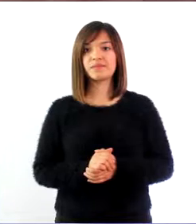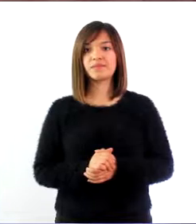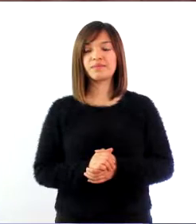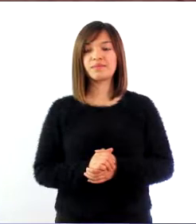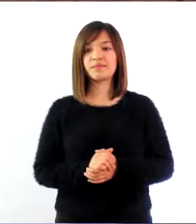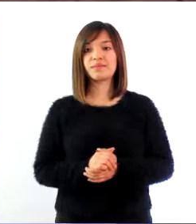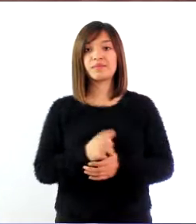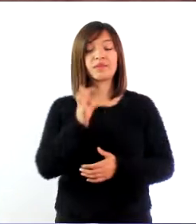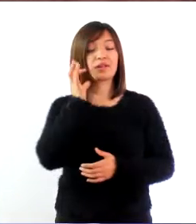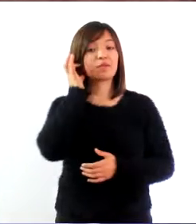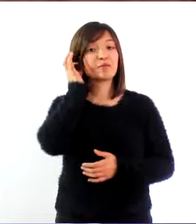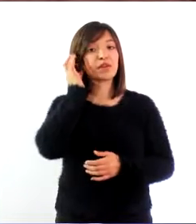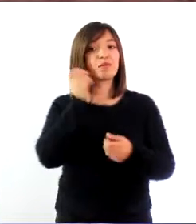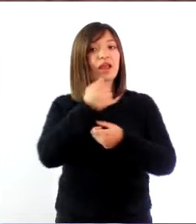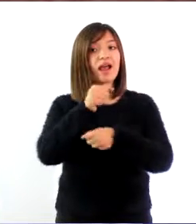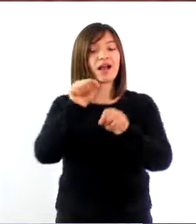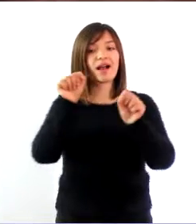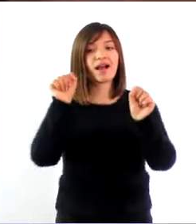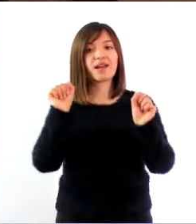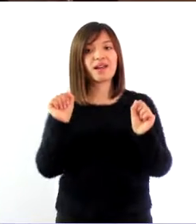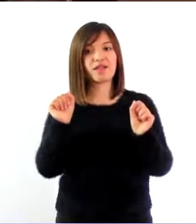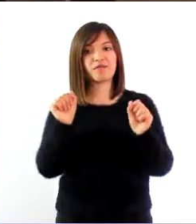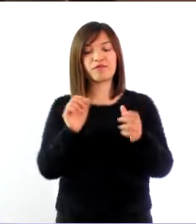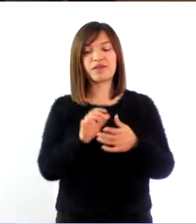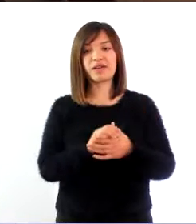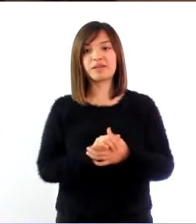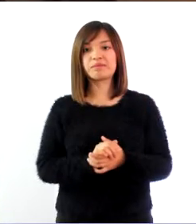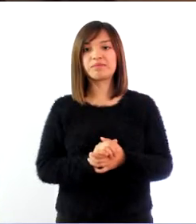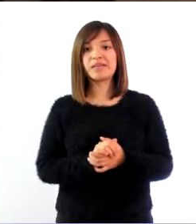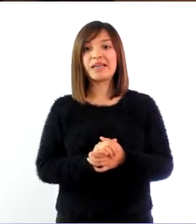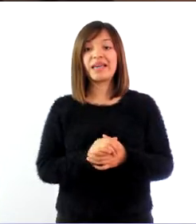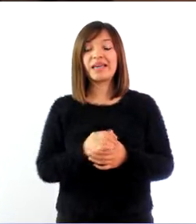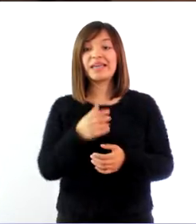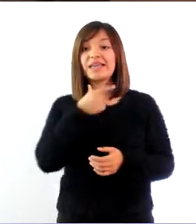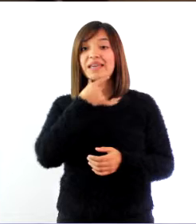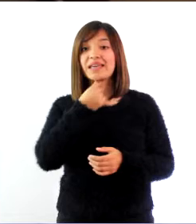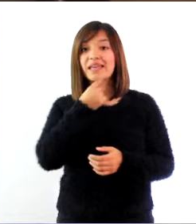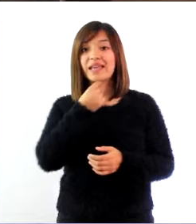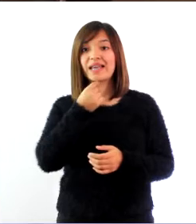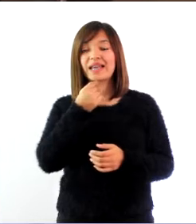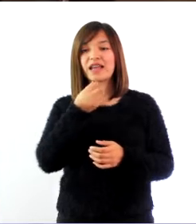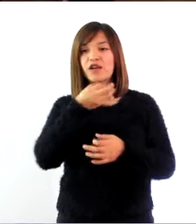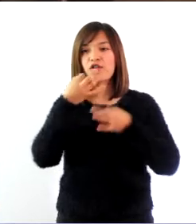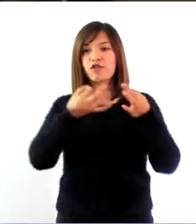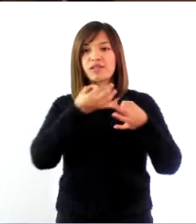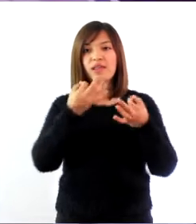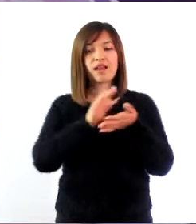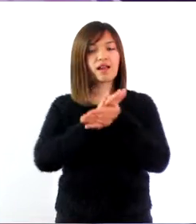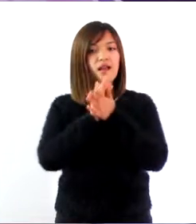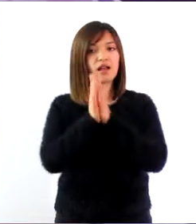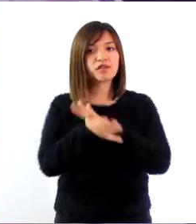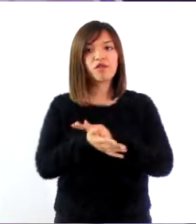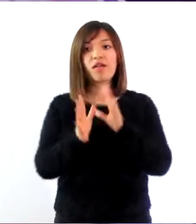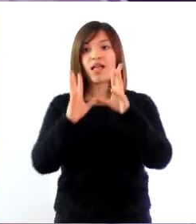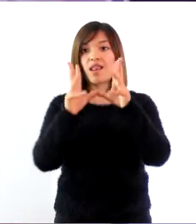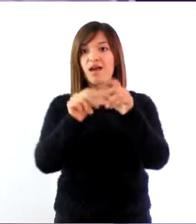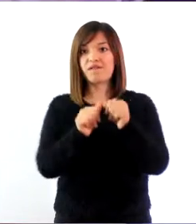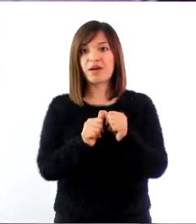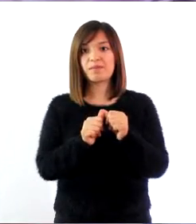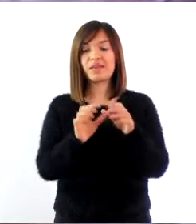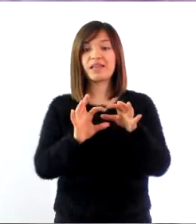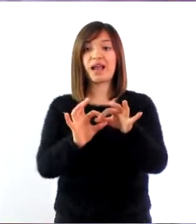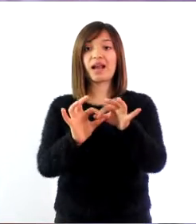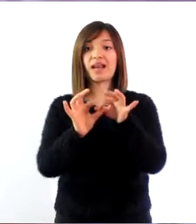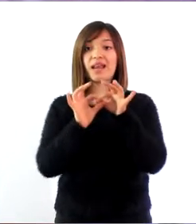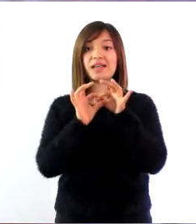María es una ganadora de almas y está empeñada en llevar el mensaje de esperanza a toda su familia. Todo gracias